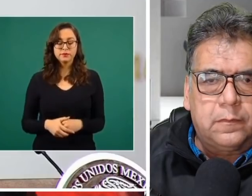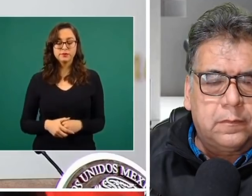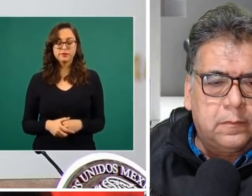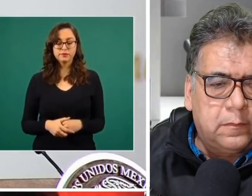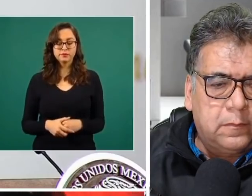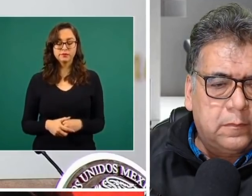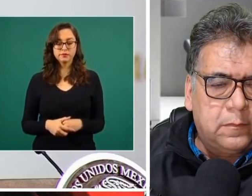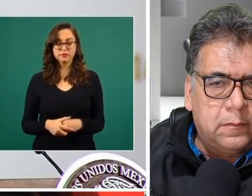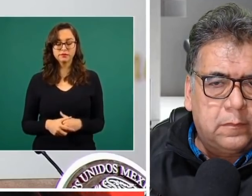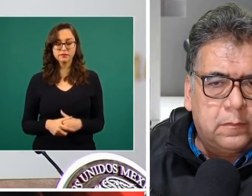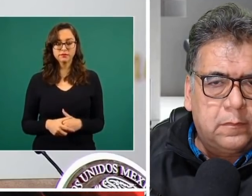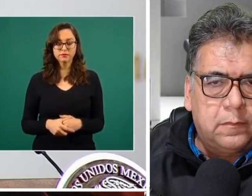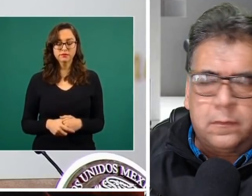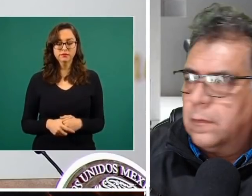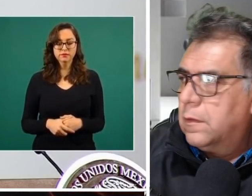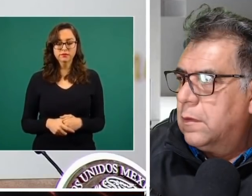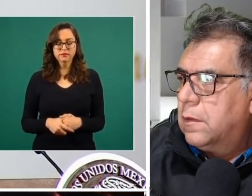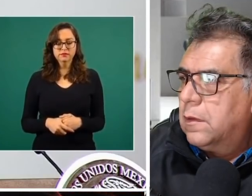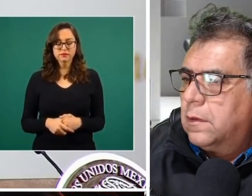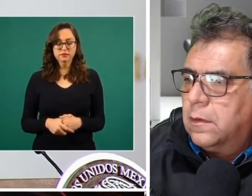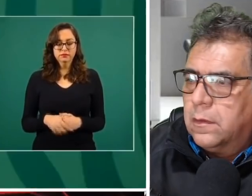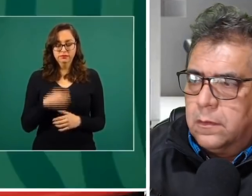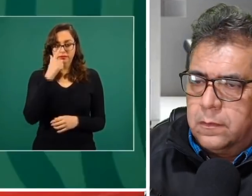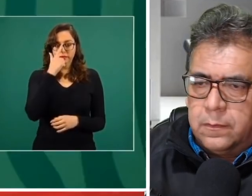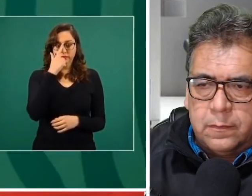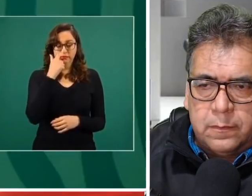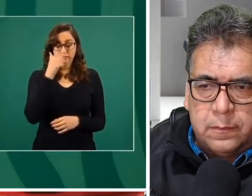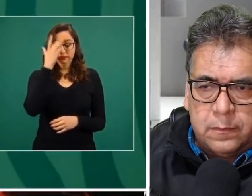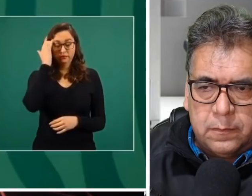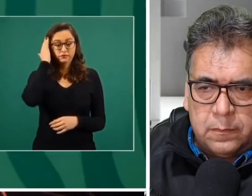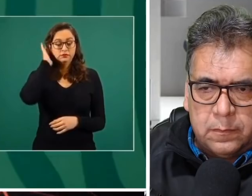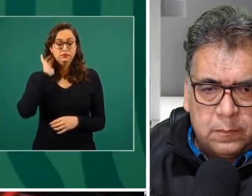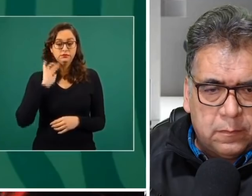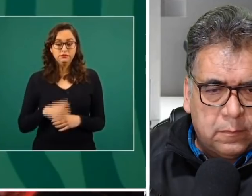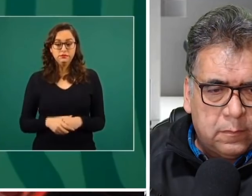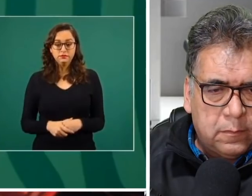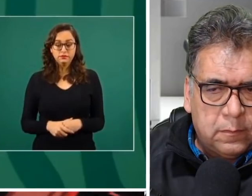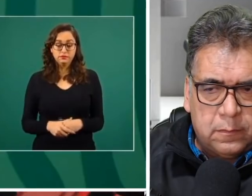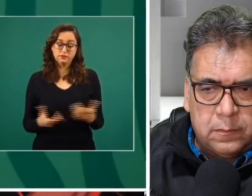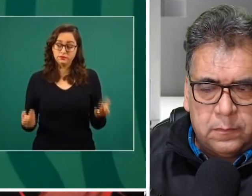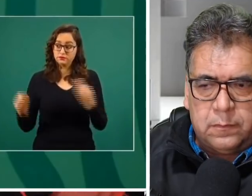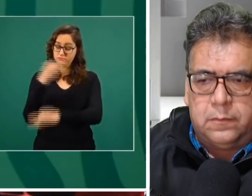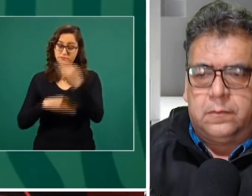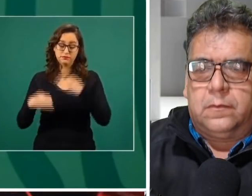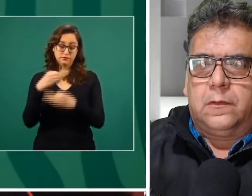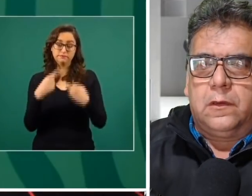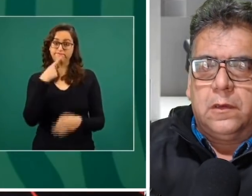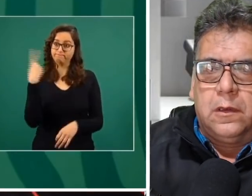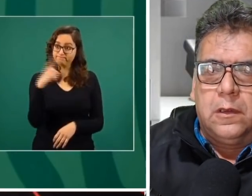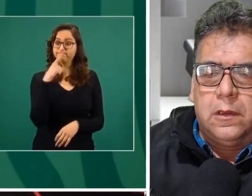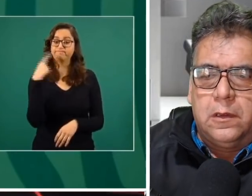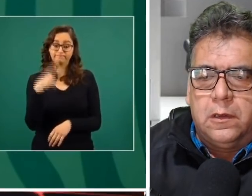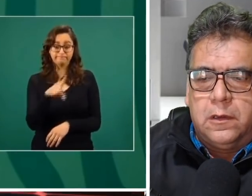que no se limite la denuncia ciudadana y que todos ayudemos para